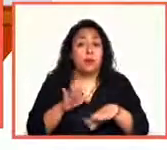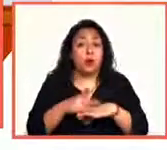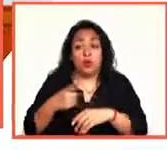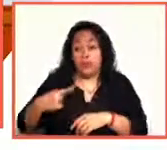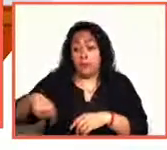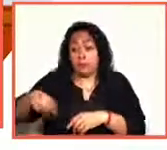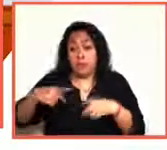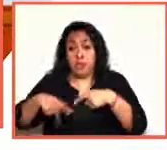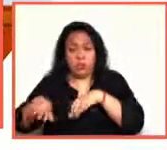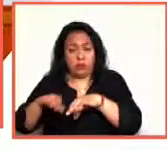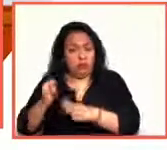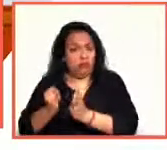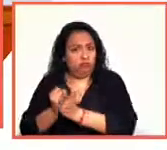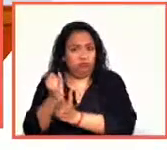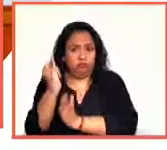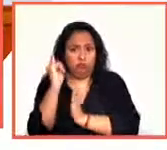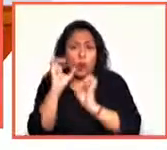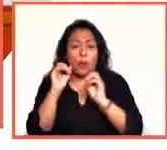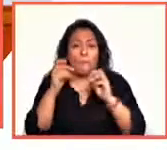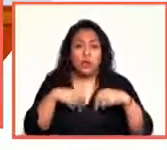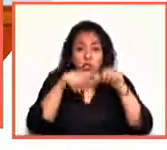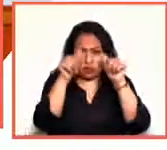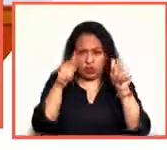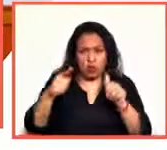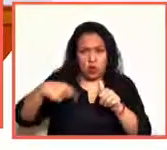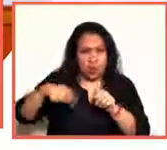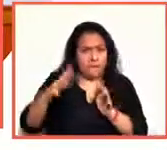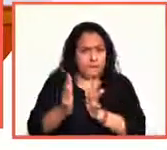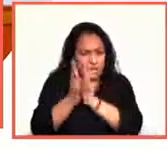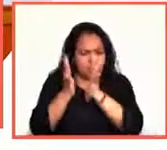trabajadores y de los artistas con los que hemos colaborado.